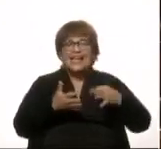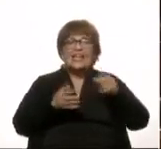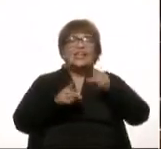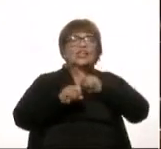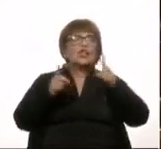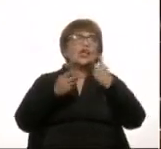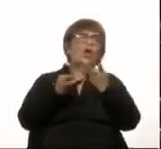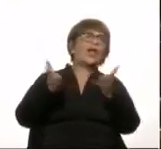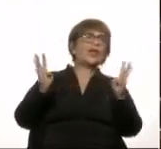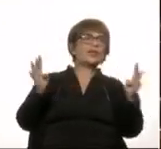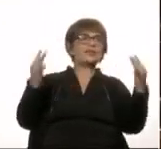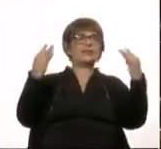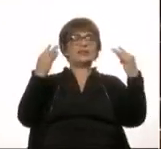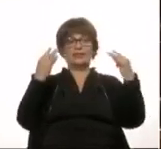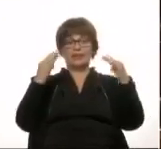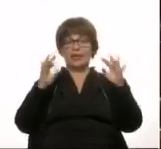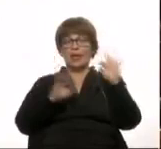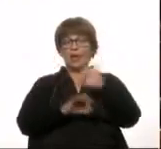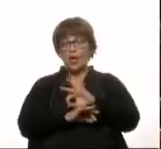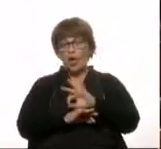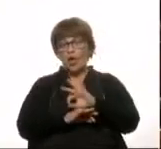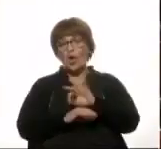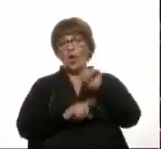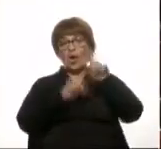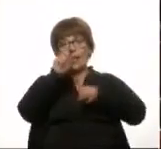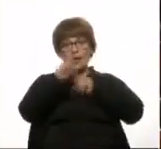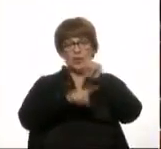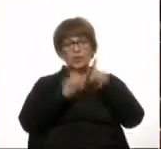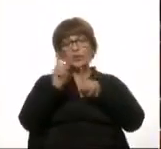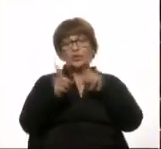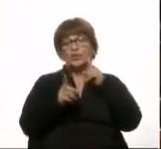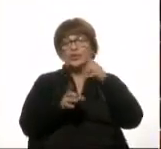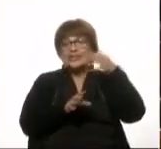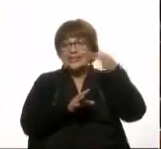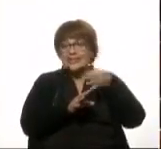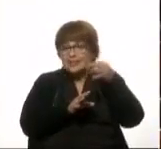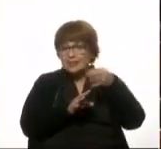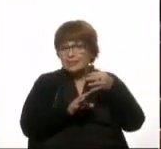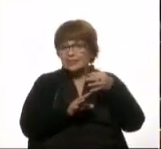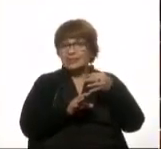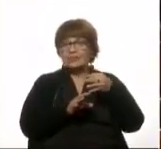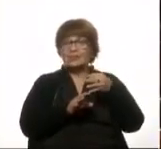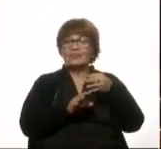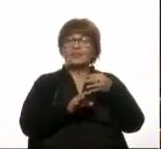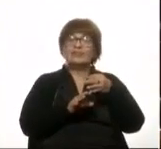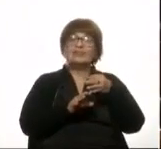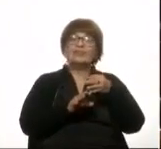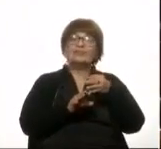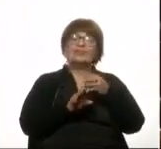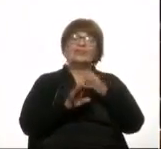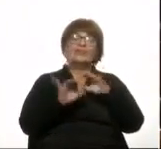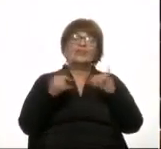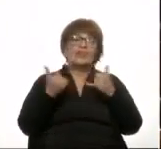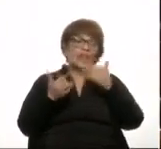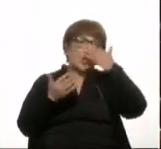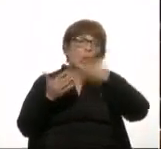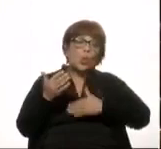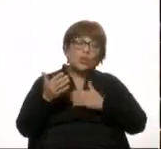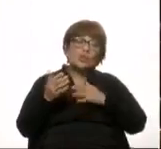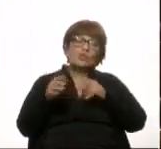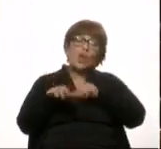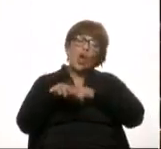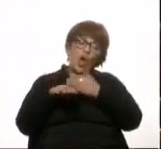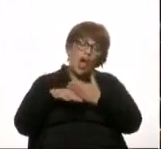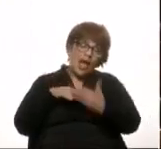para la tribuna. Y no para quienes seguramente han en estos últimos tiempos